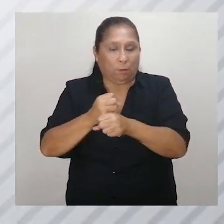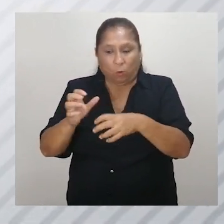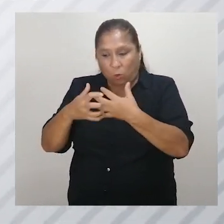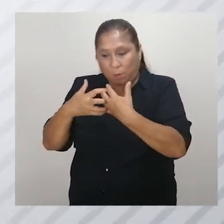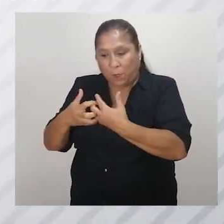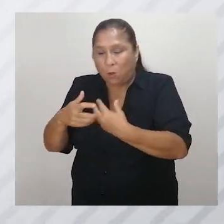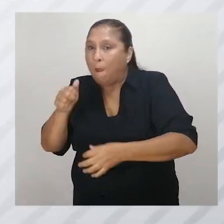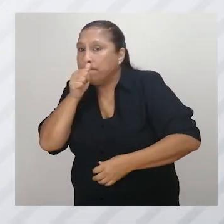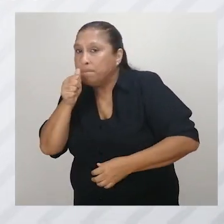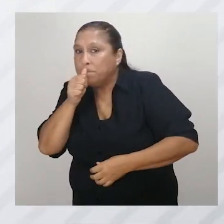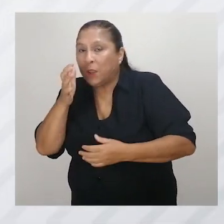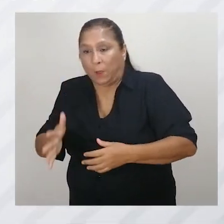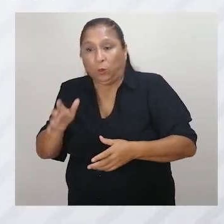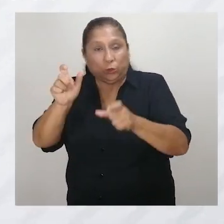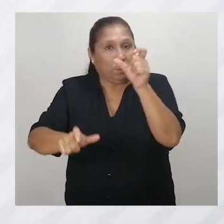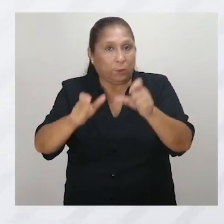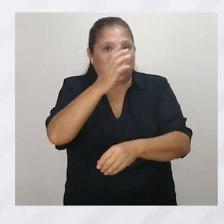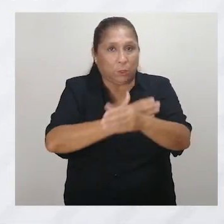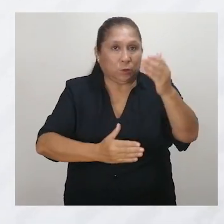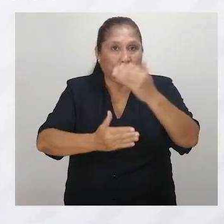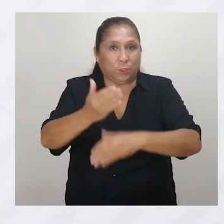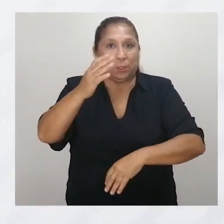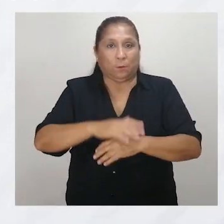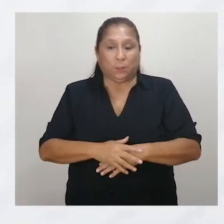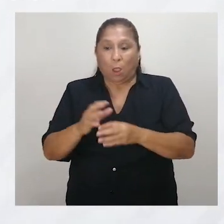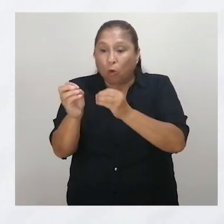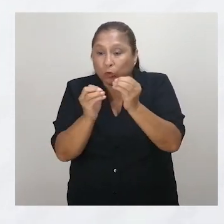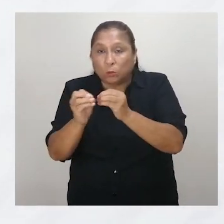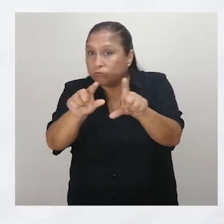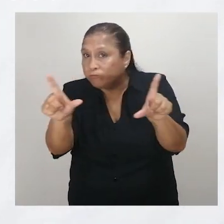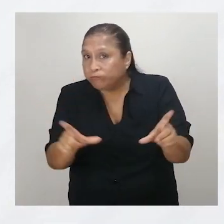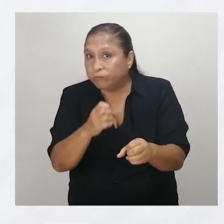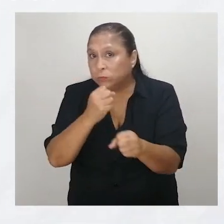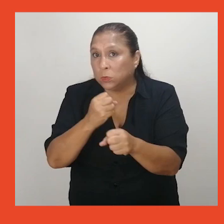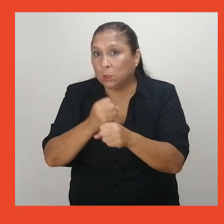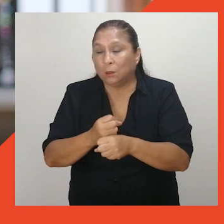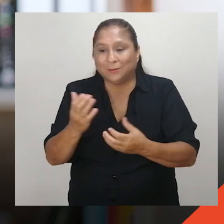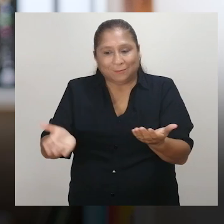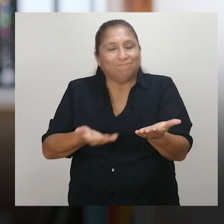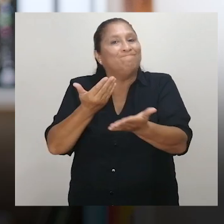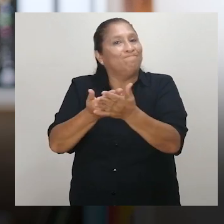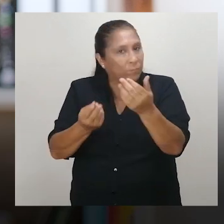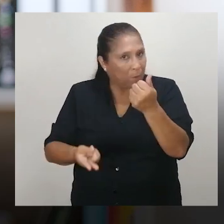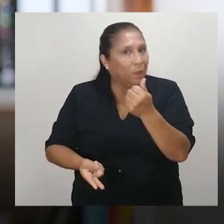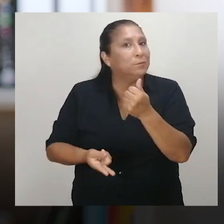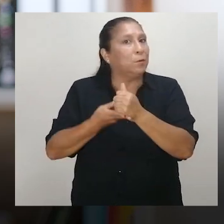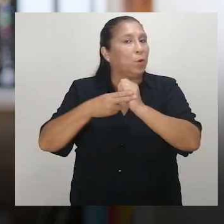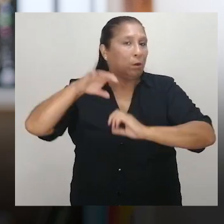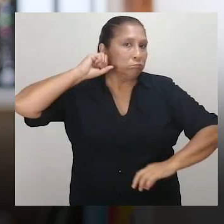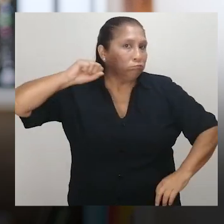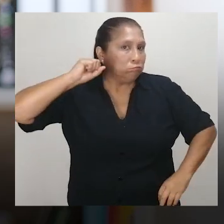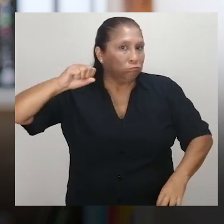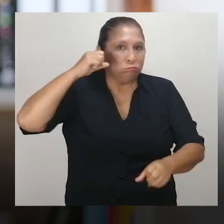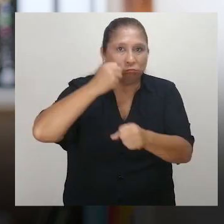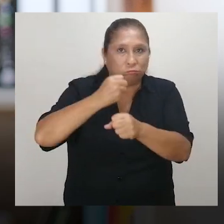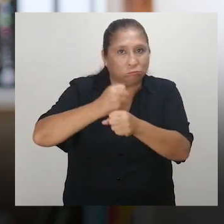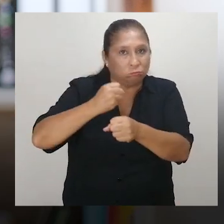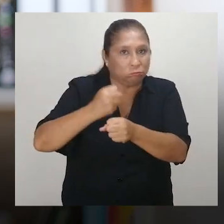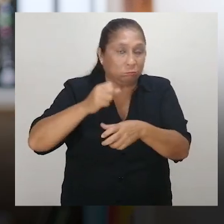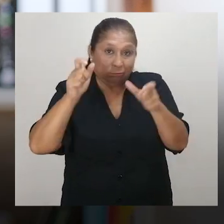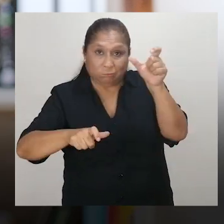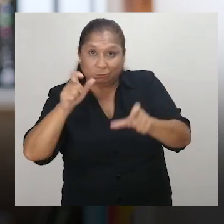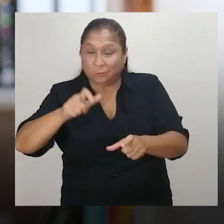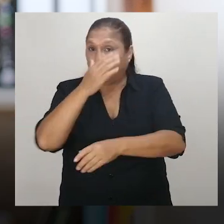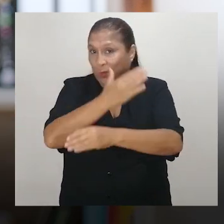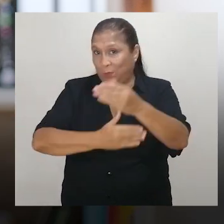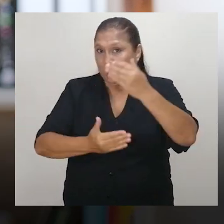sobre ajustes razonables a empleadores privados y a personas con discapacidad. Los ajustes razonables buscan garantizar